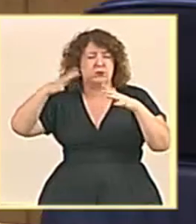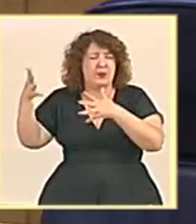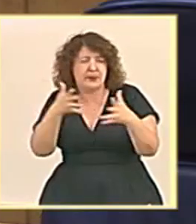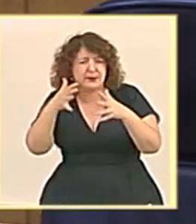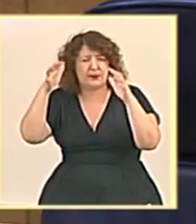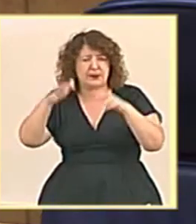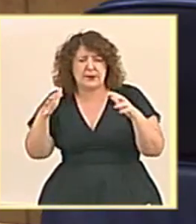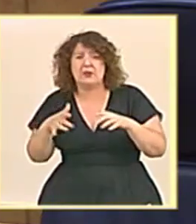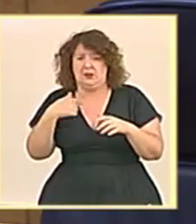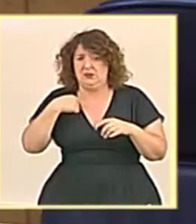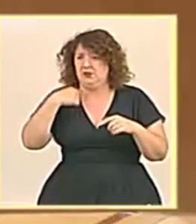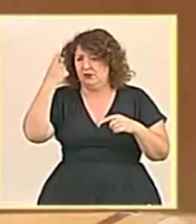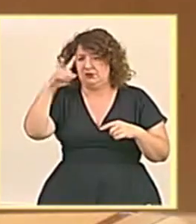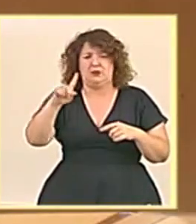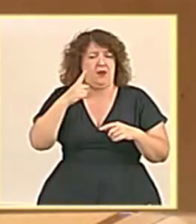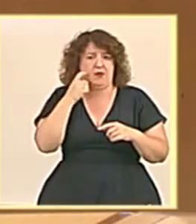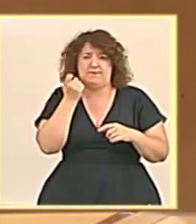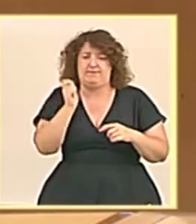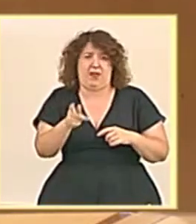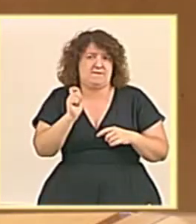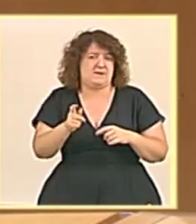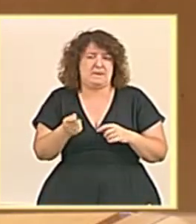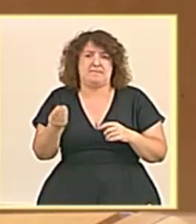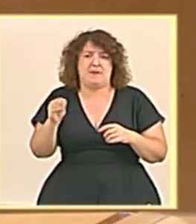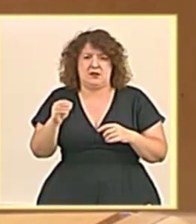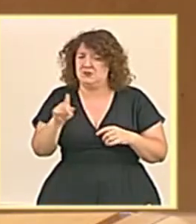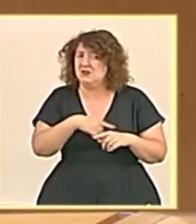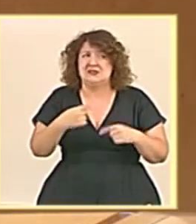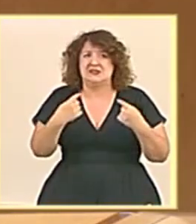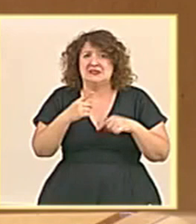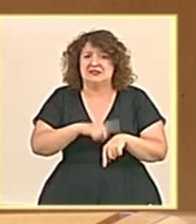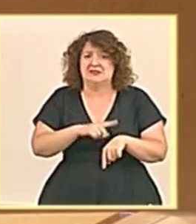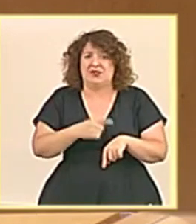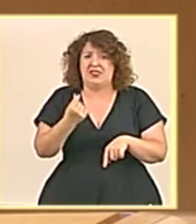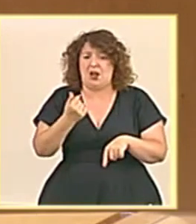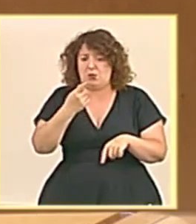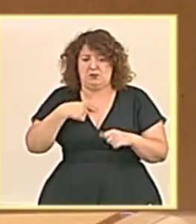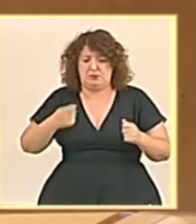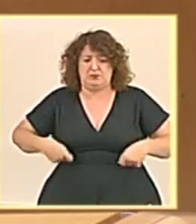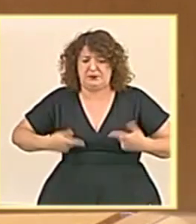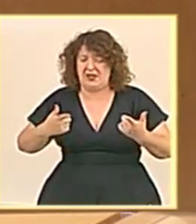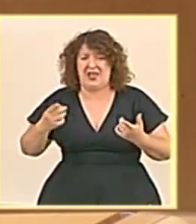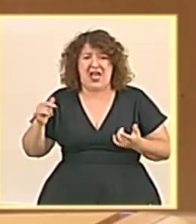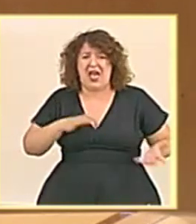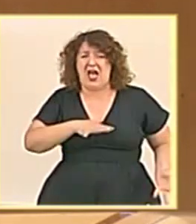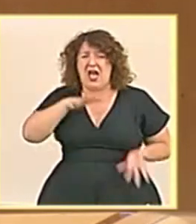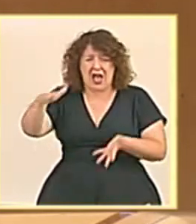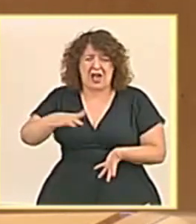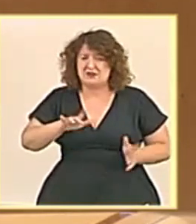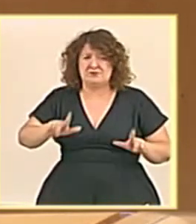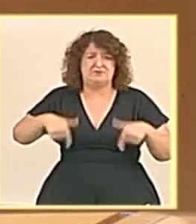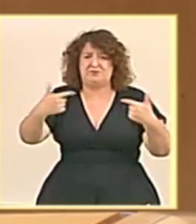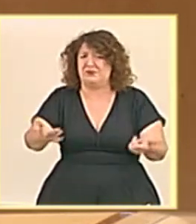desgraciadamente cada vez son más frecuentes. Es dinero que se tira al mar, toda la aportación de arena que ustedes hagan.